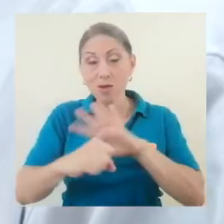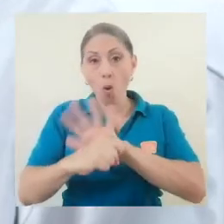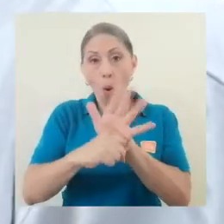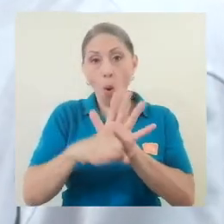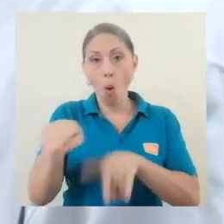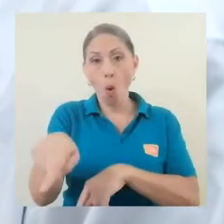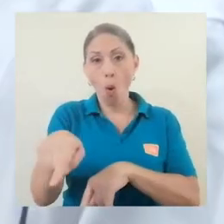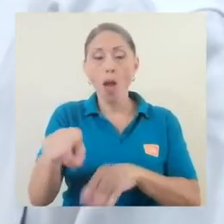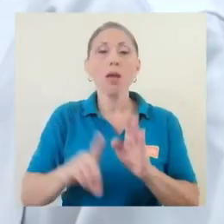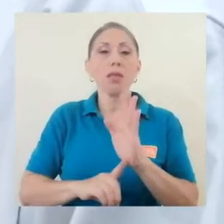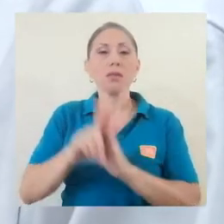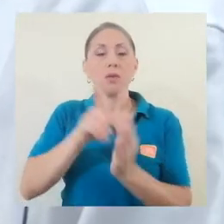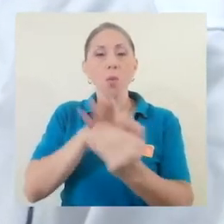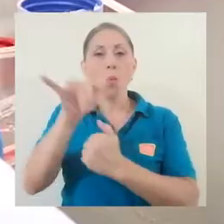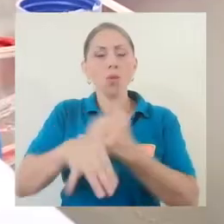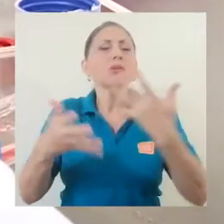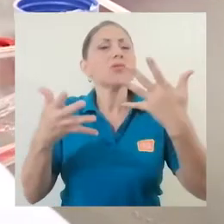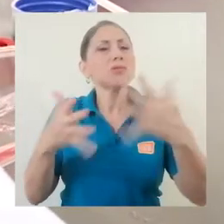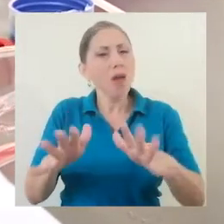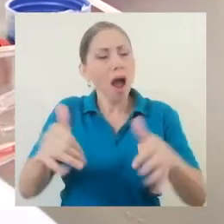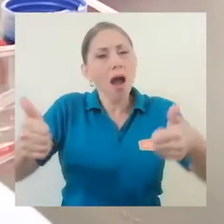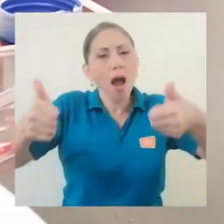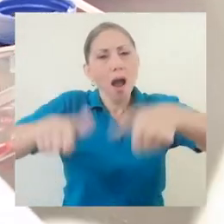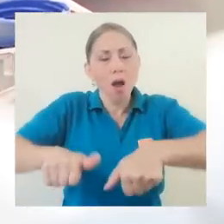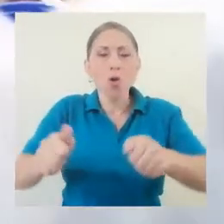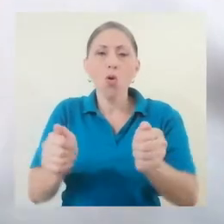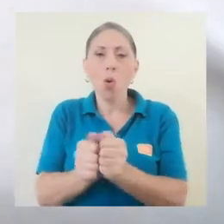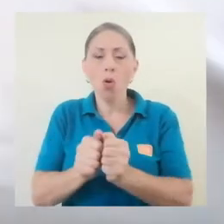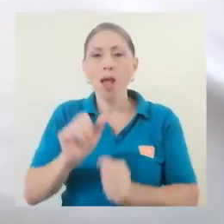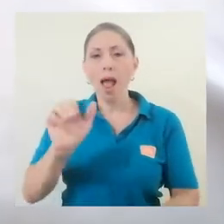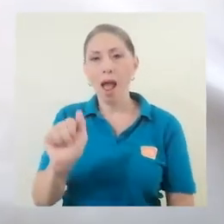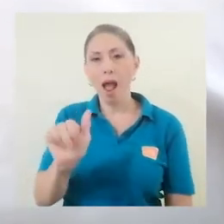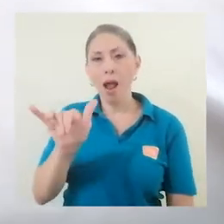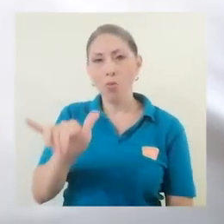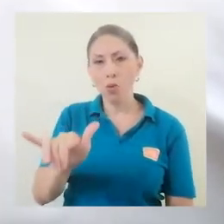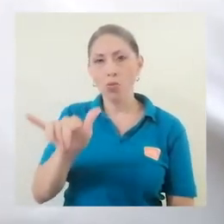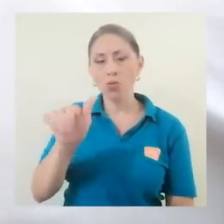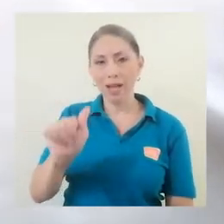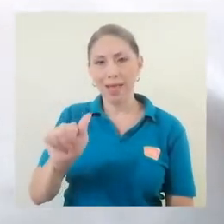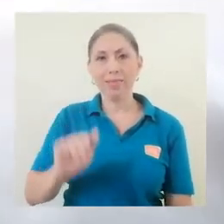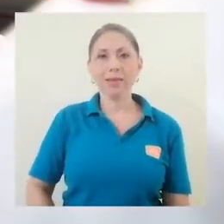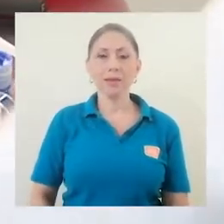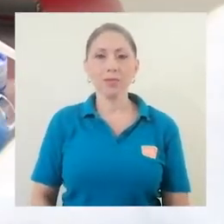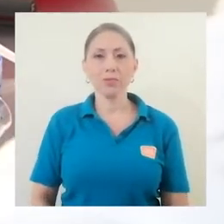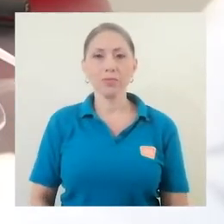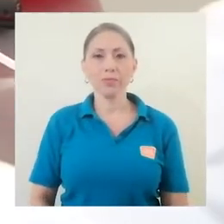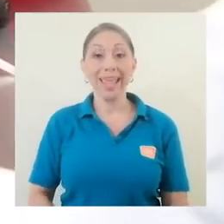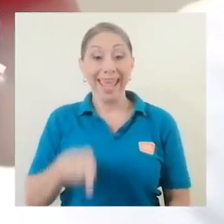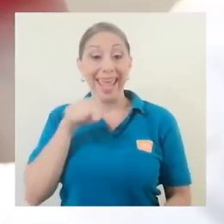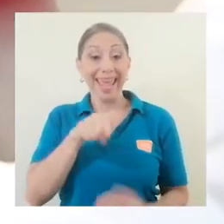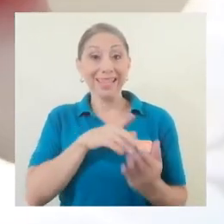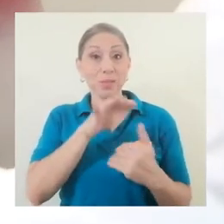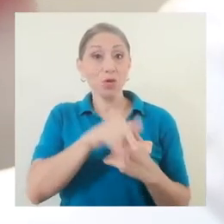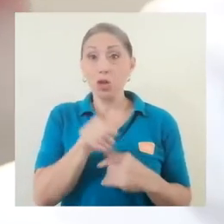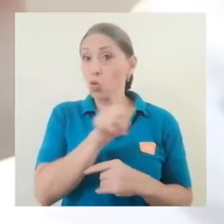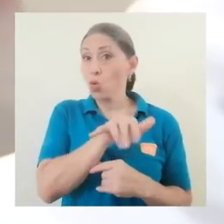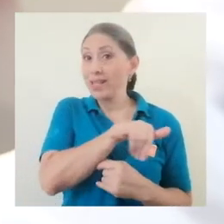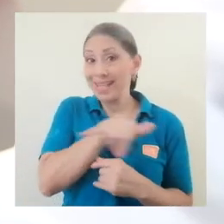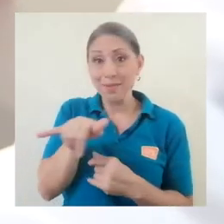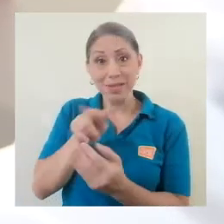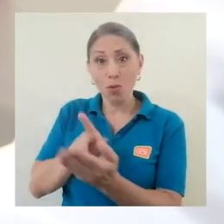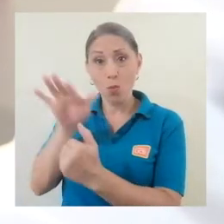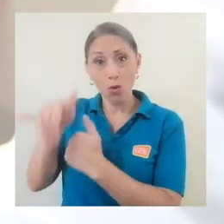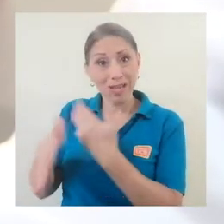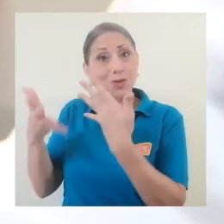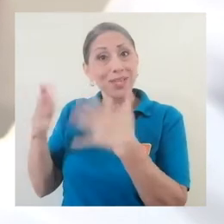Para desarrollar este proyecto ya se tiene un convenio con acueductos y alcantarillados. Este no es el mismo